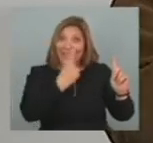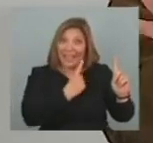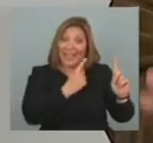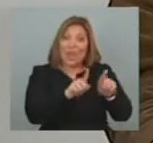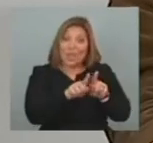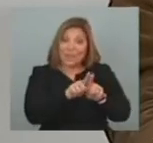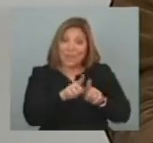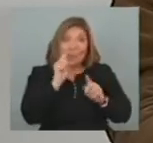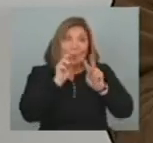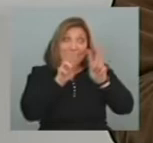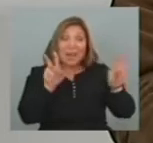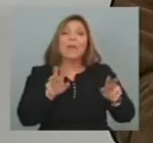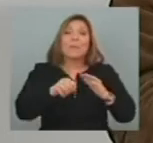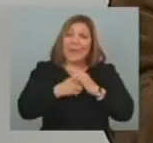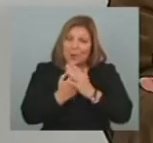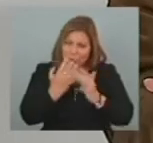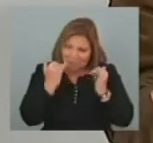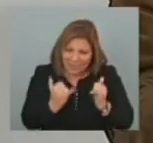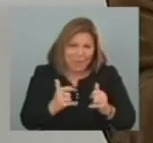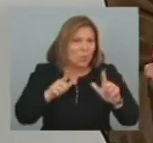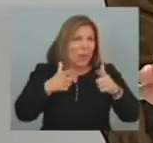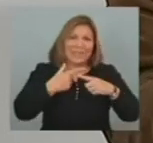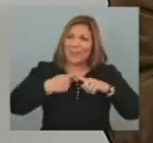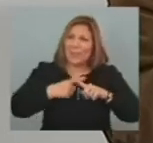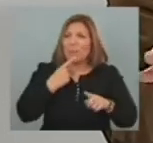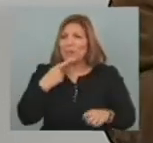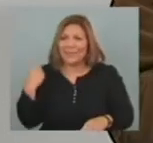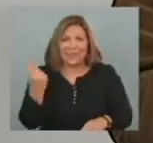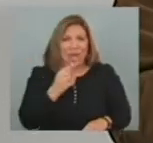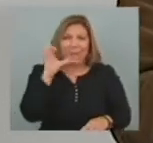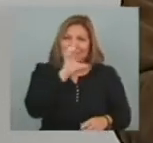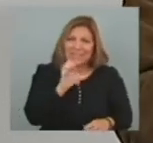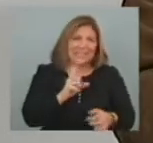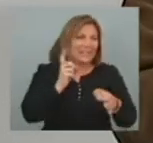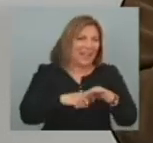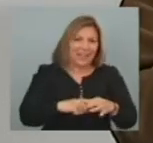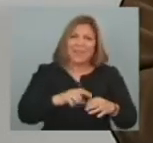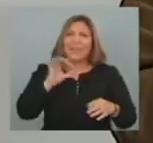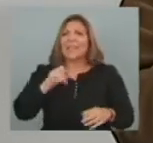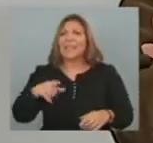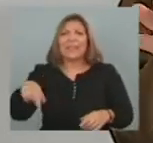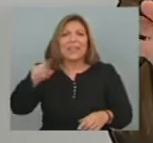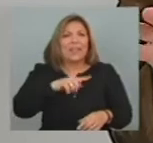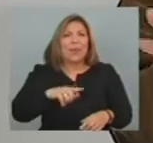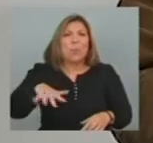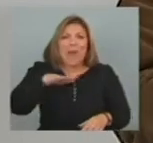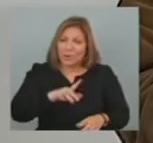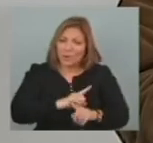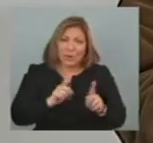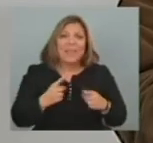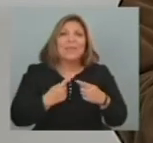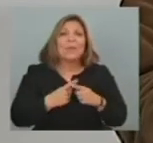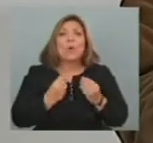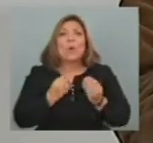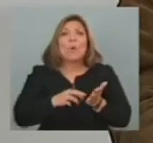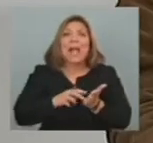duda El escenario Es el Mercosur Nadie lo discute En Uruguay Ni políticos Ni empresarios Ni sindicalistas Ni sociedad civil Otra discusión Es cómo va el